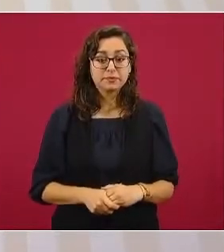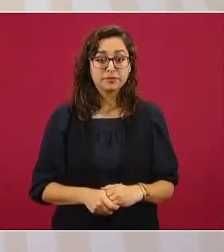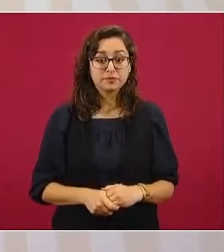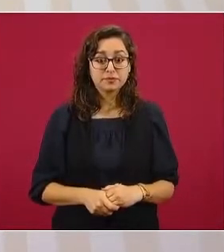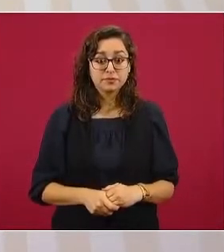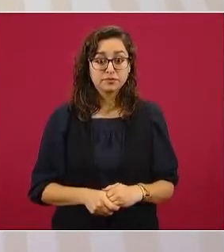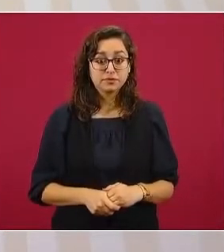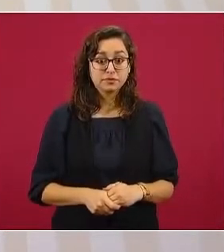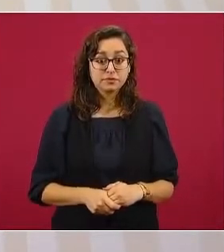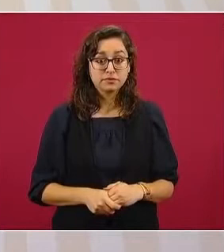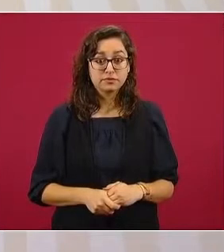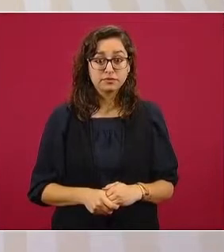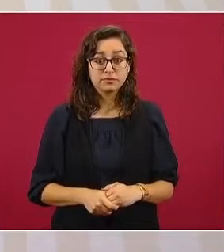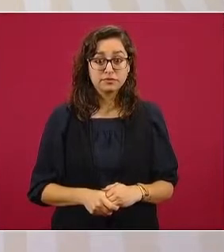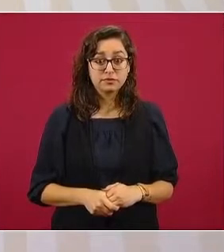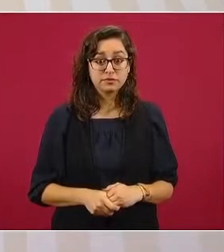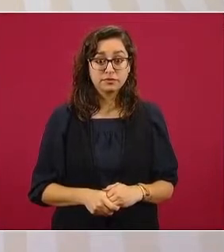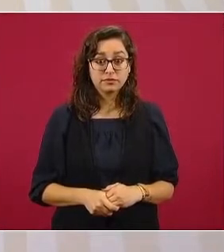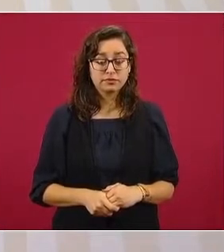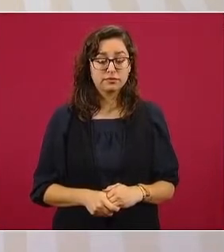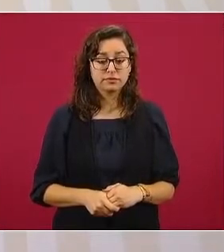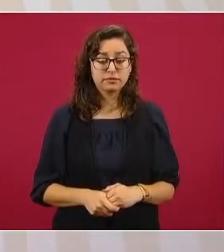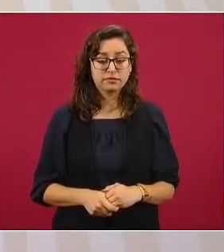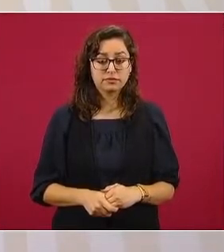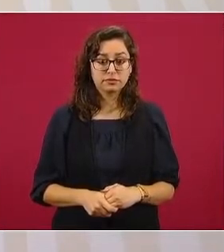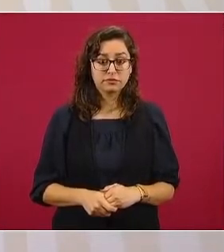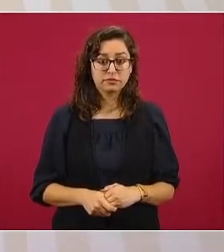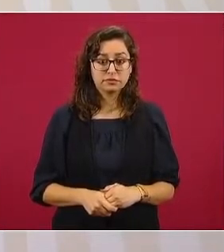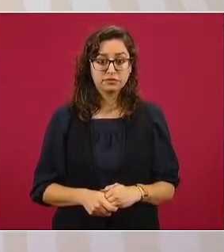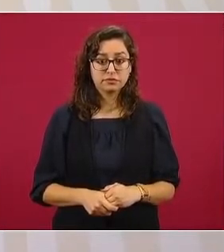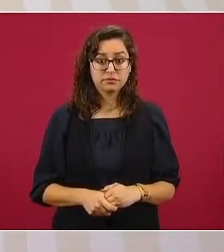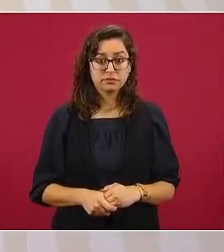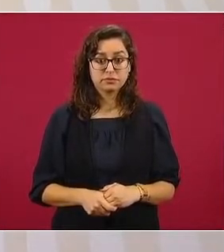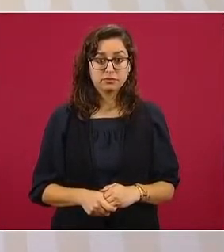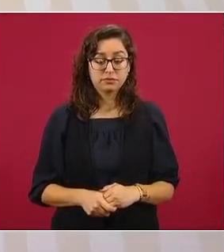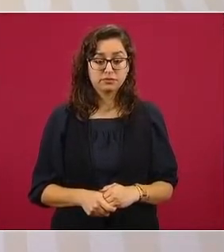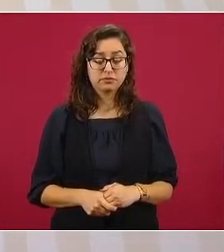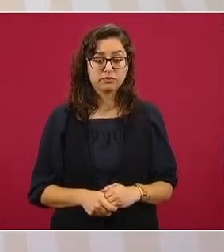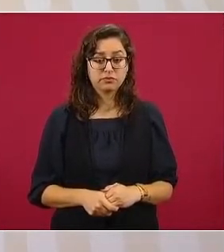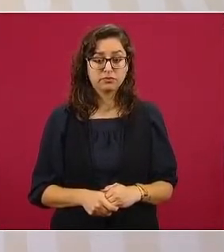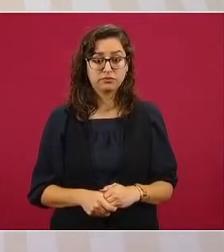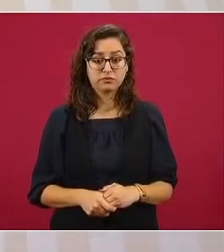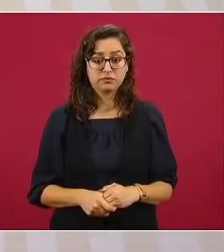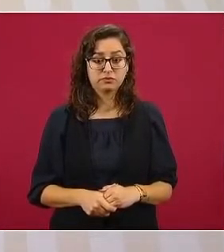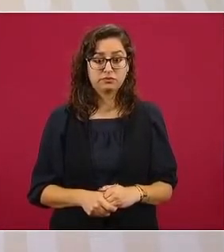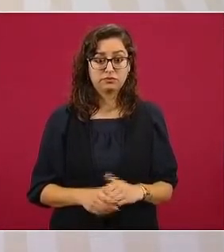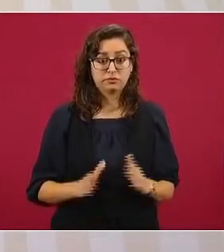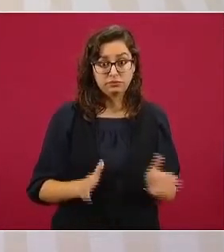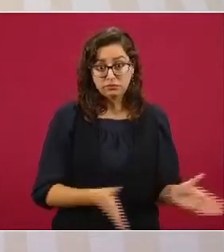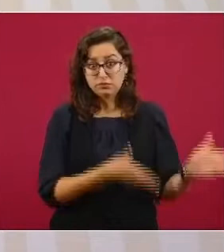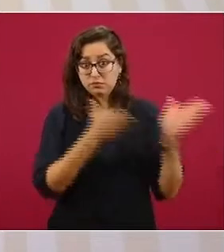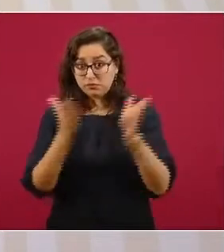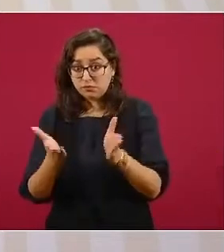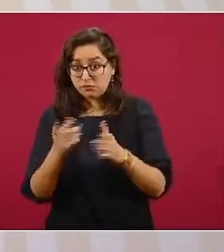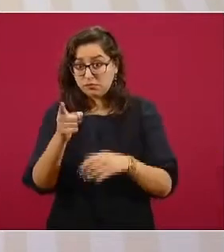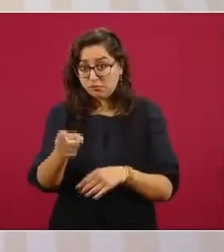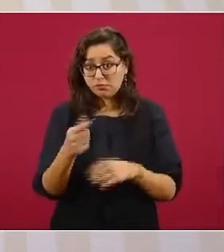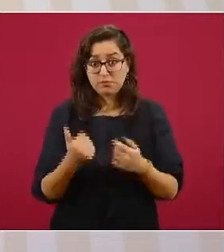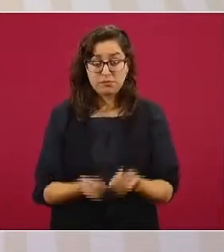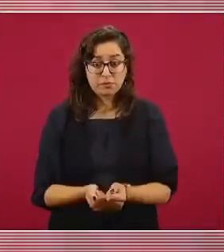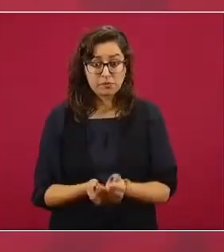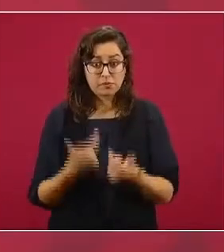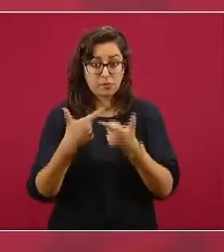Y no tenemos ninguna diferencia con el candidato al Partido